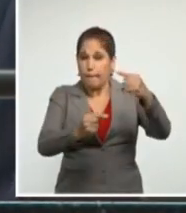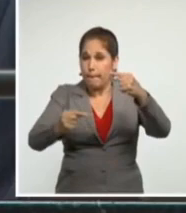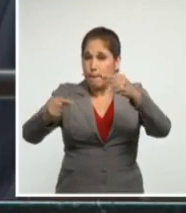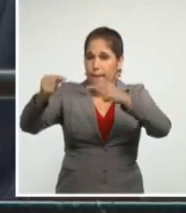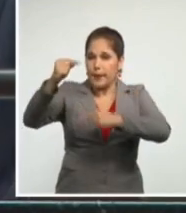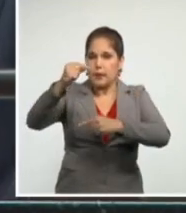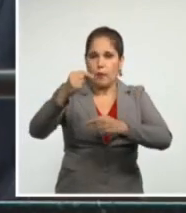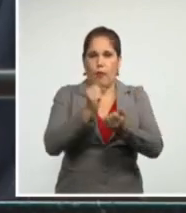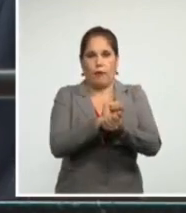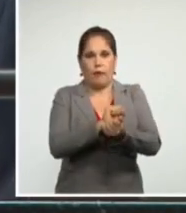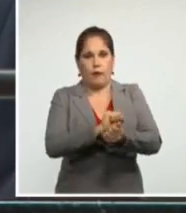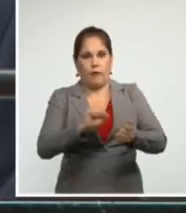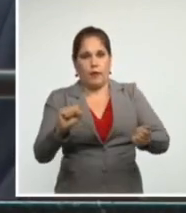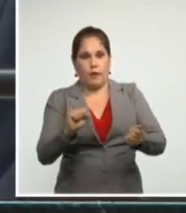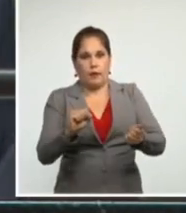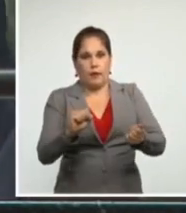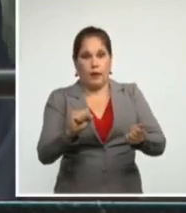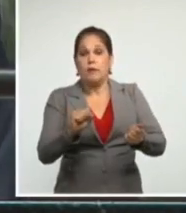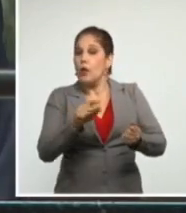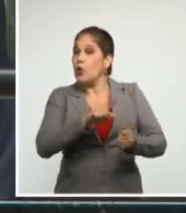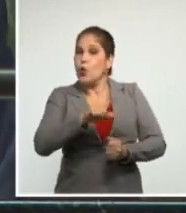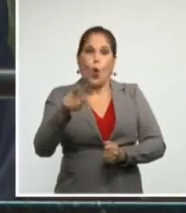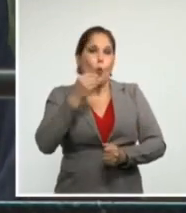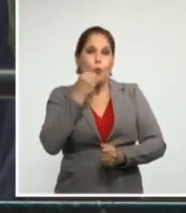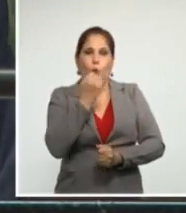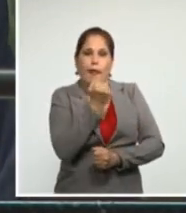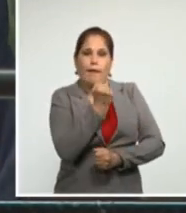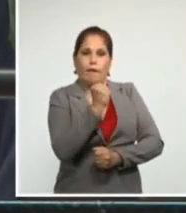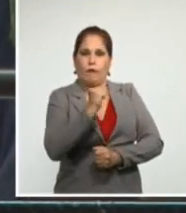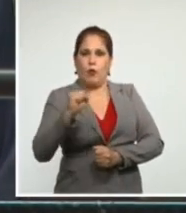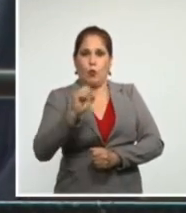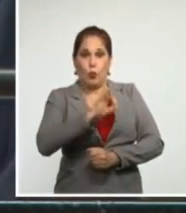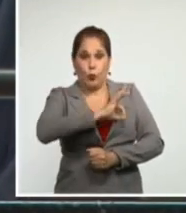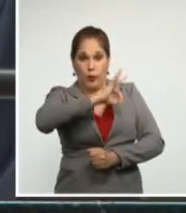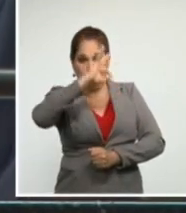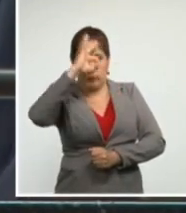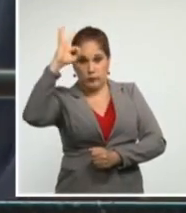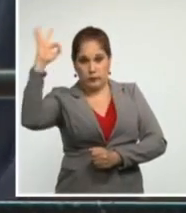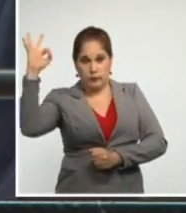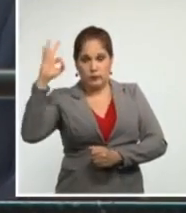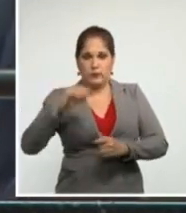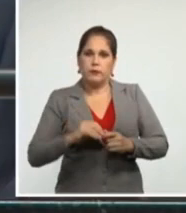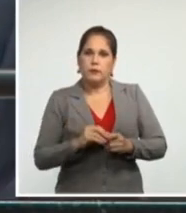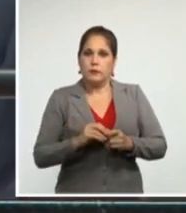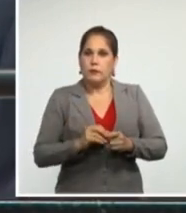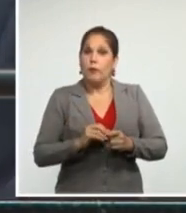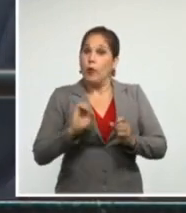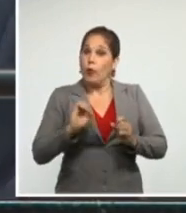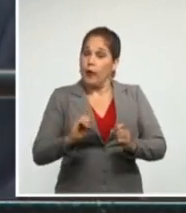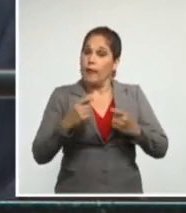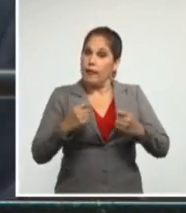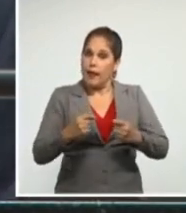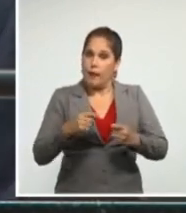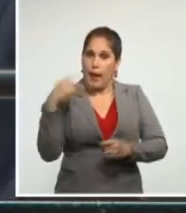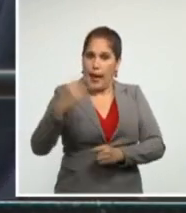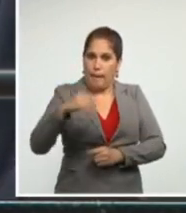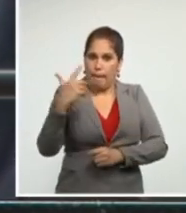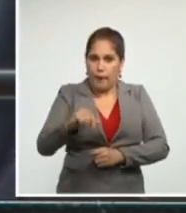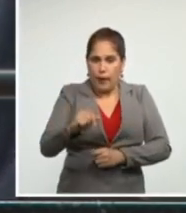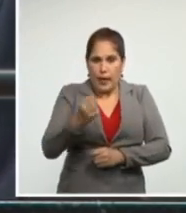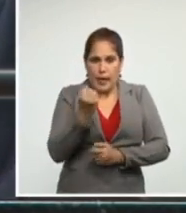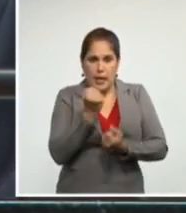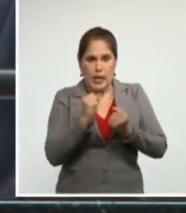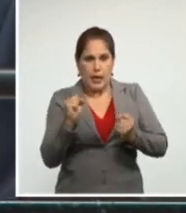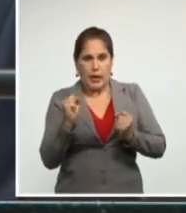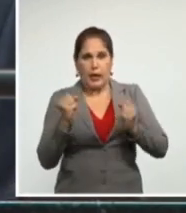soberanía no puede ser sacrificado en aras de un orden explotador e injusto